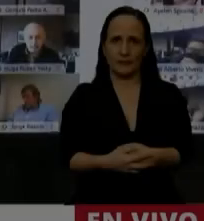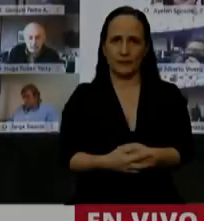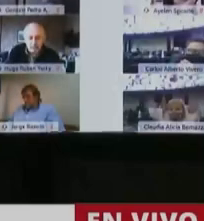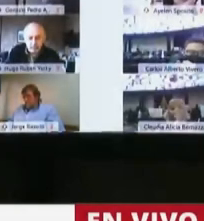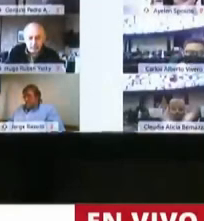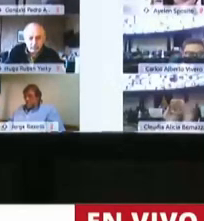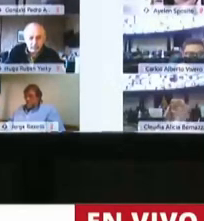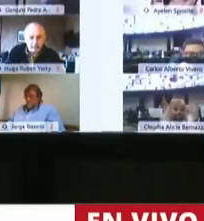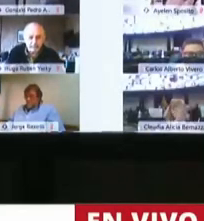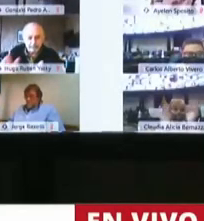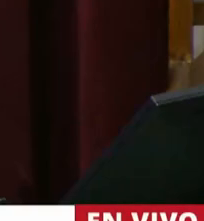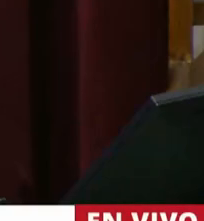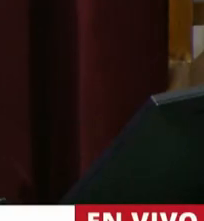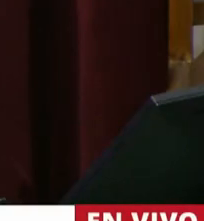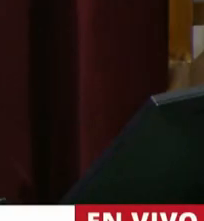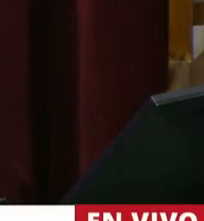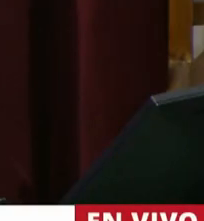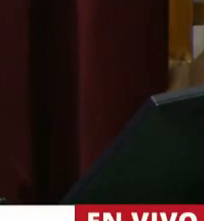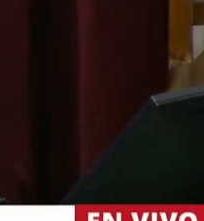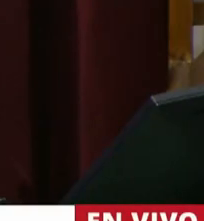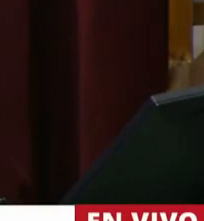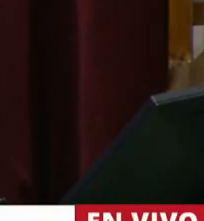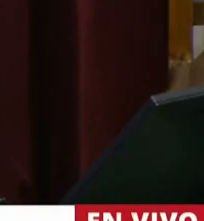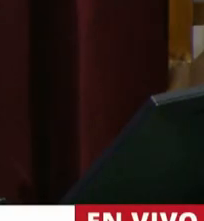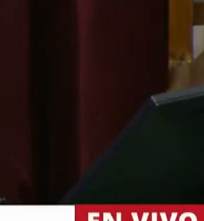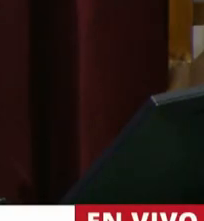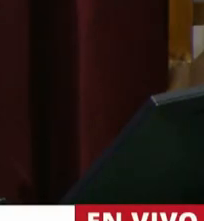Tiene la palabra el diputado Luciano Laspina.